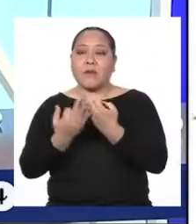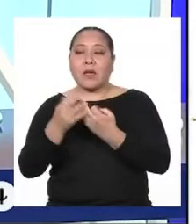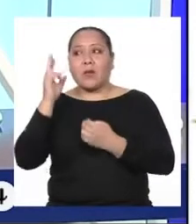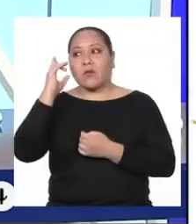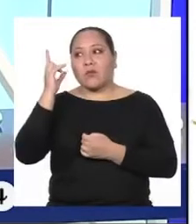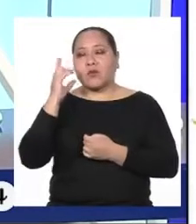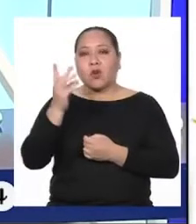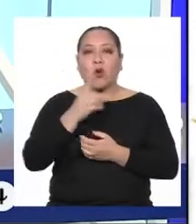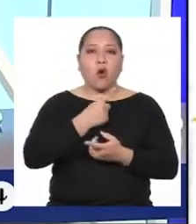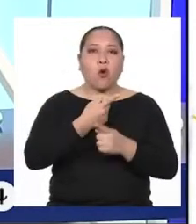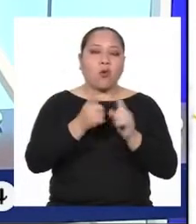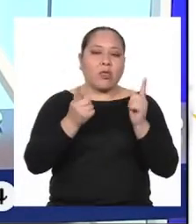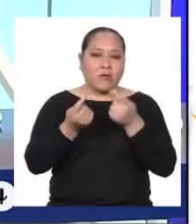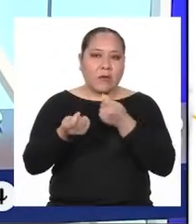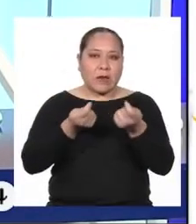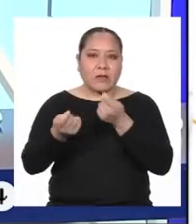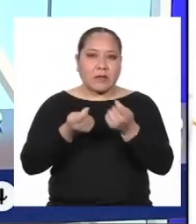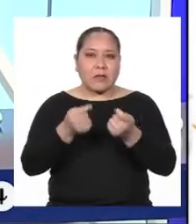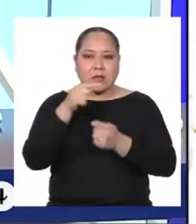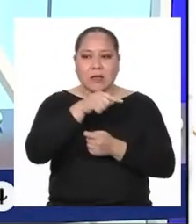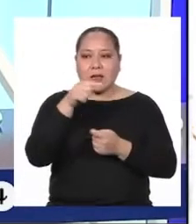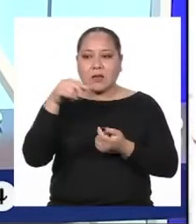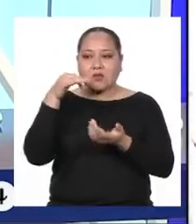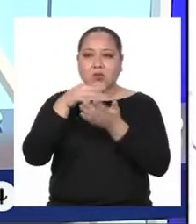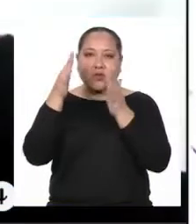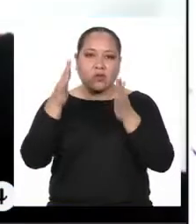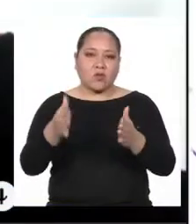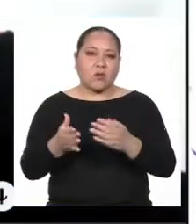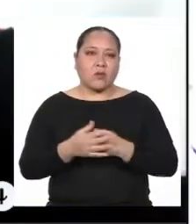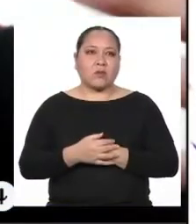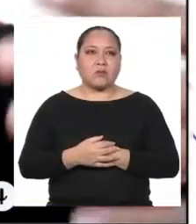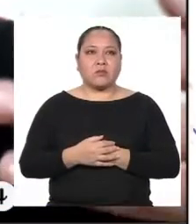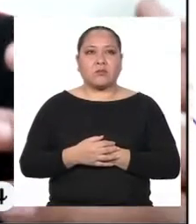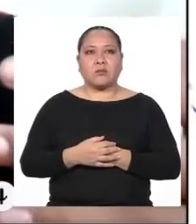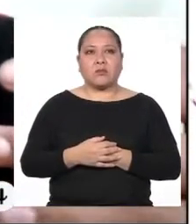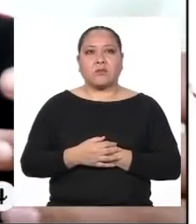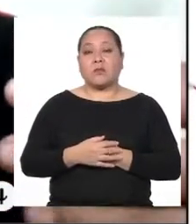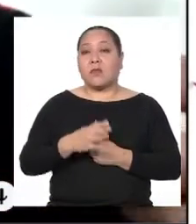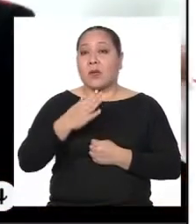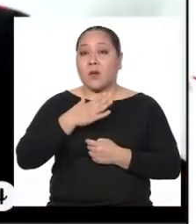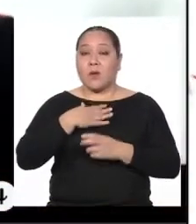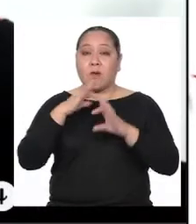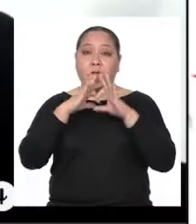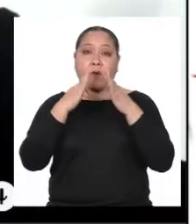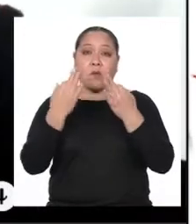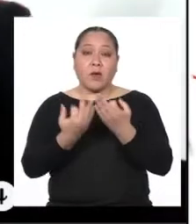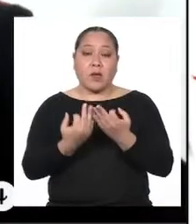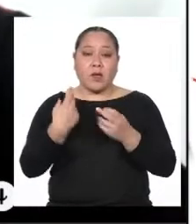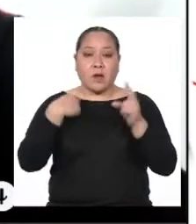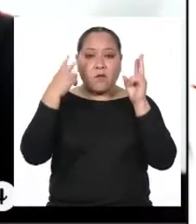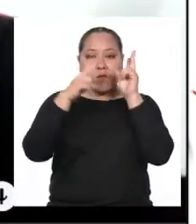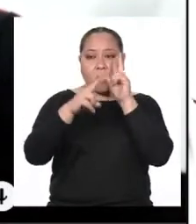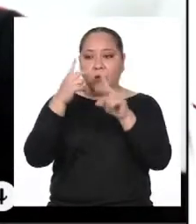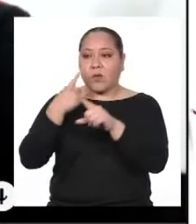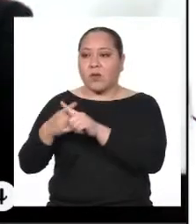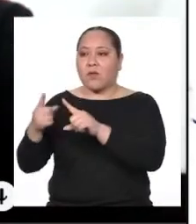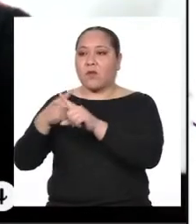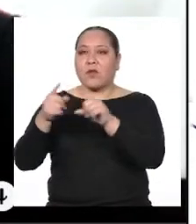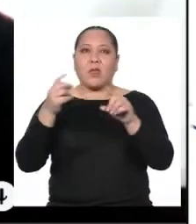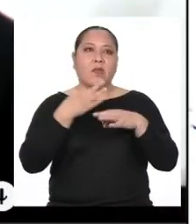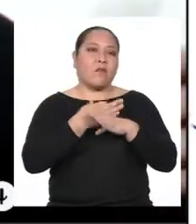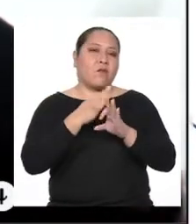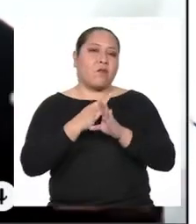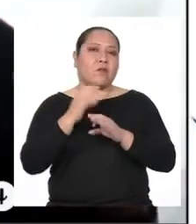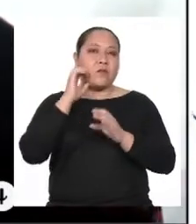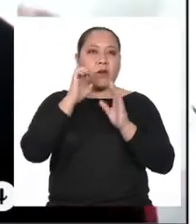y directivos sobre las y los estudiantes? Bueno, en mi familia nosotros vemos la diversidad de distintas formas